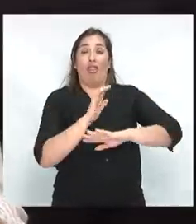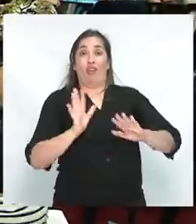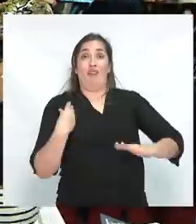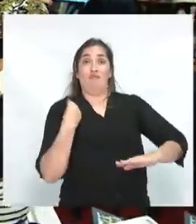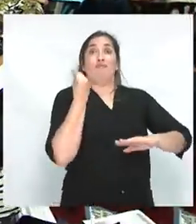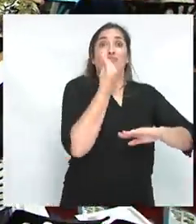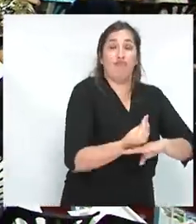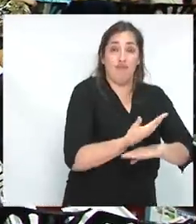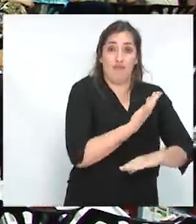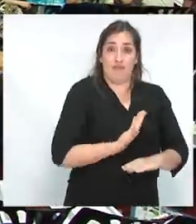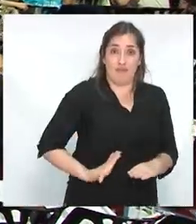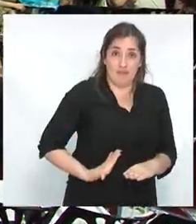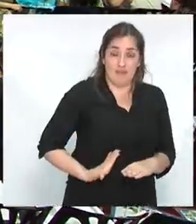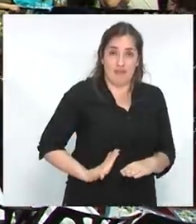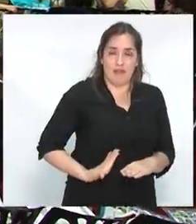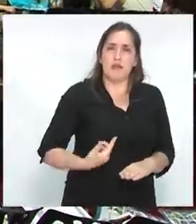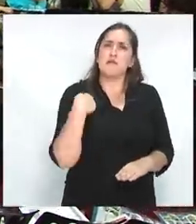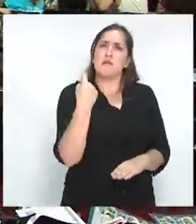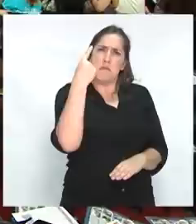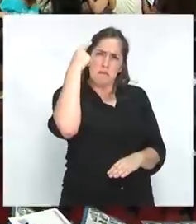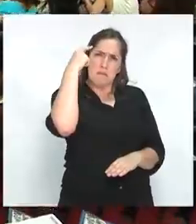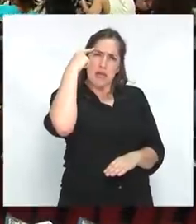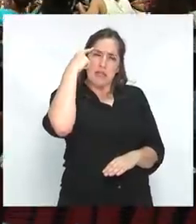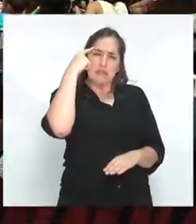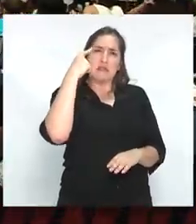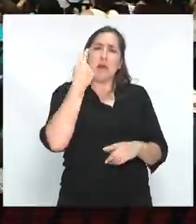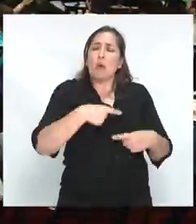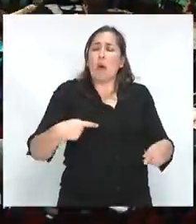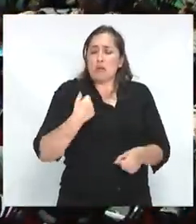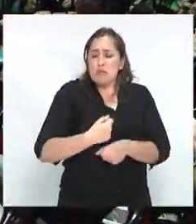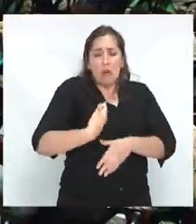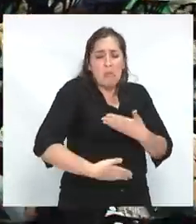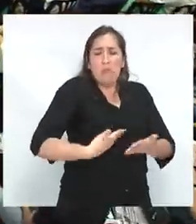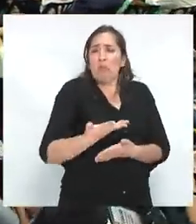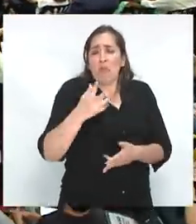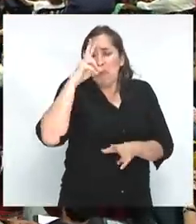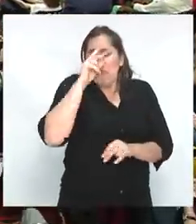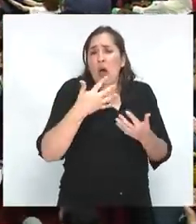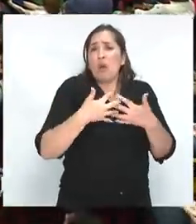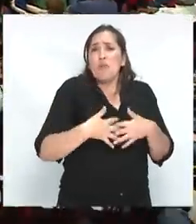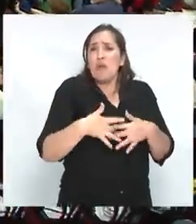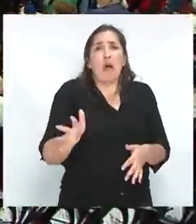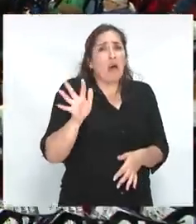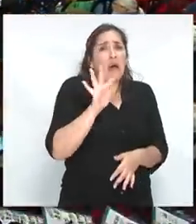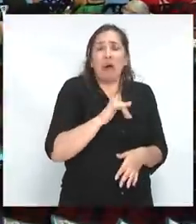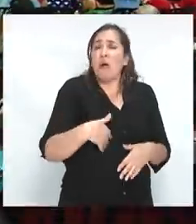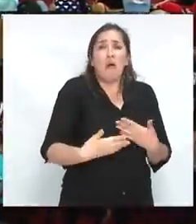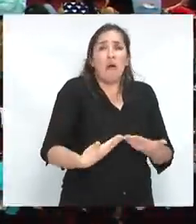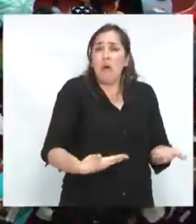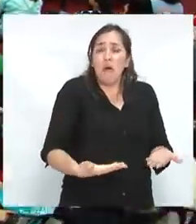uno cree que ese sentido común que lo catapultó a funciones estatales